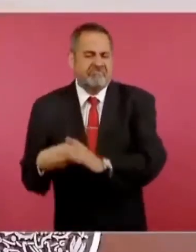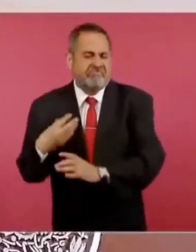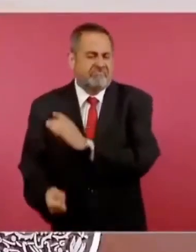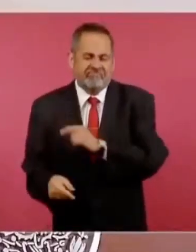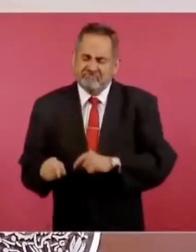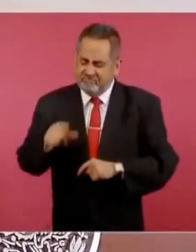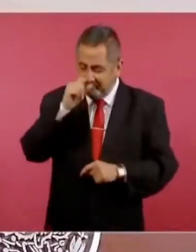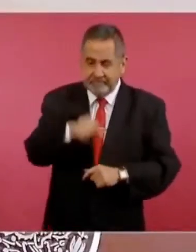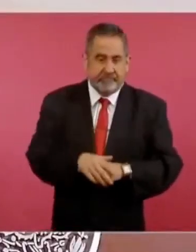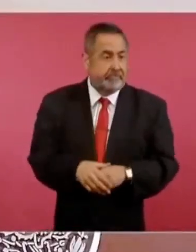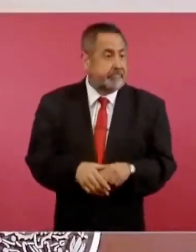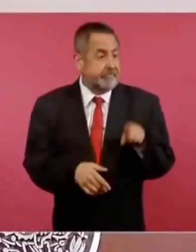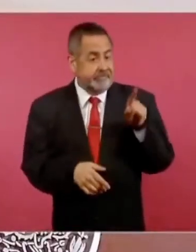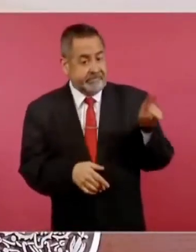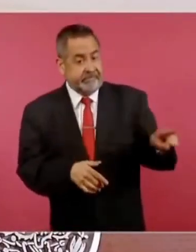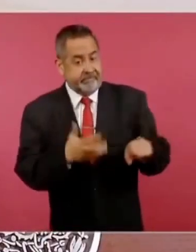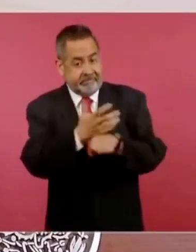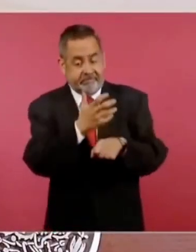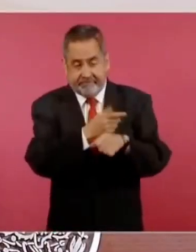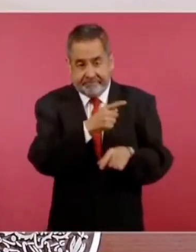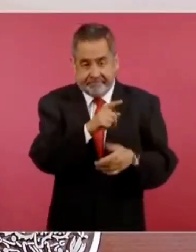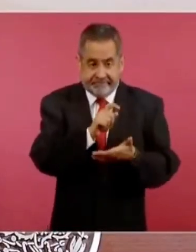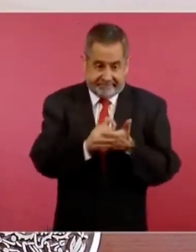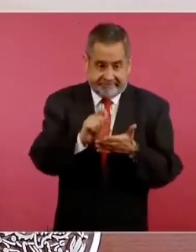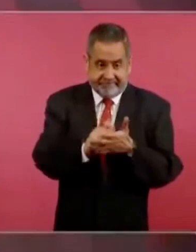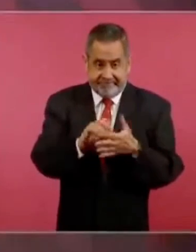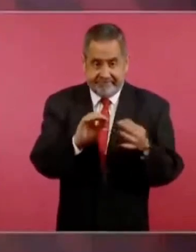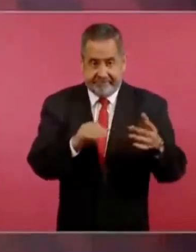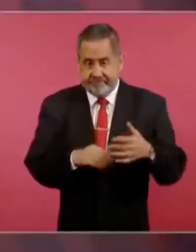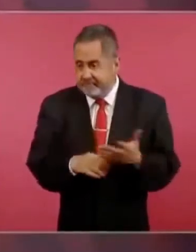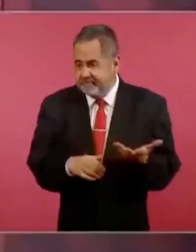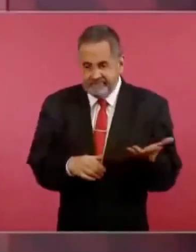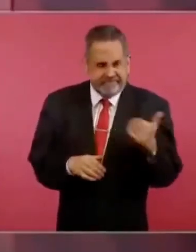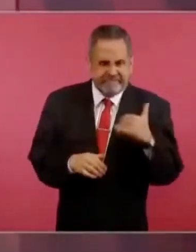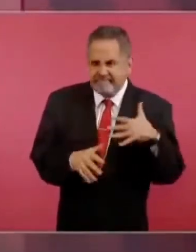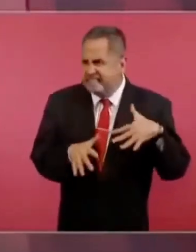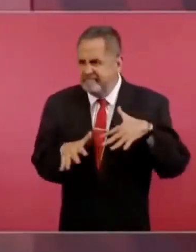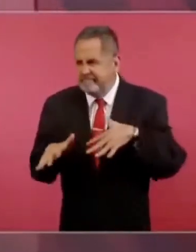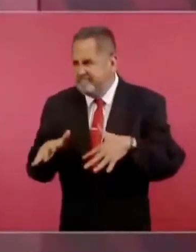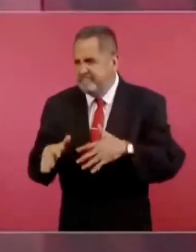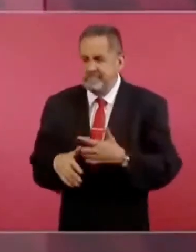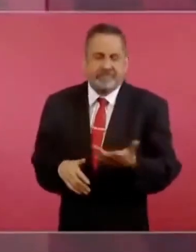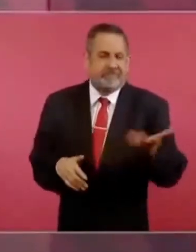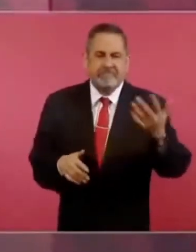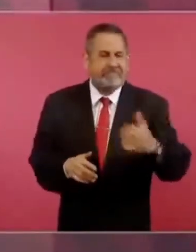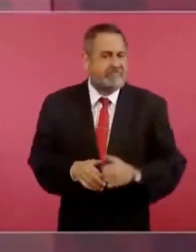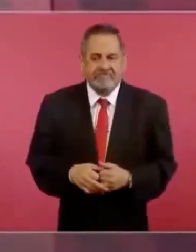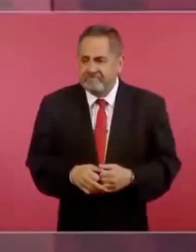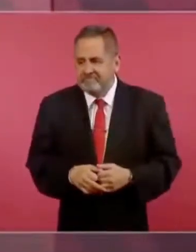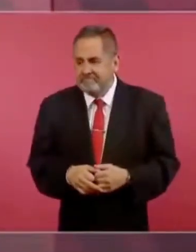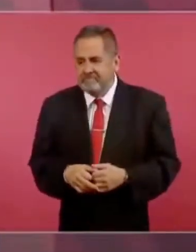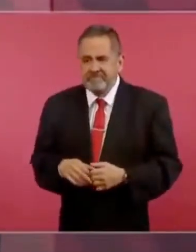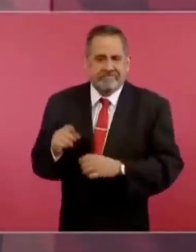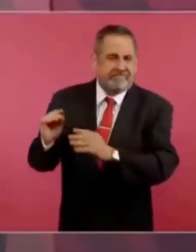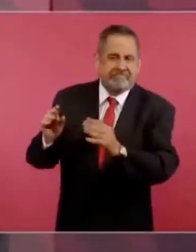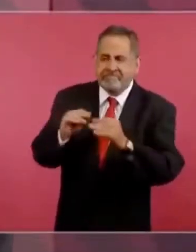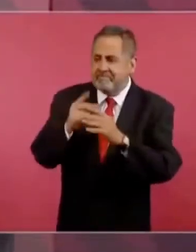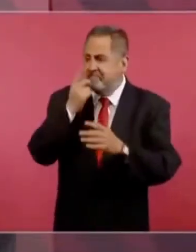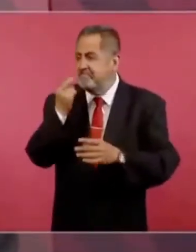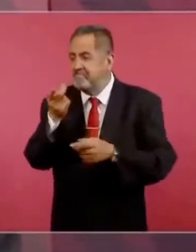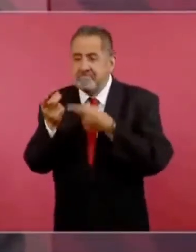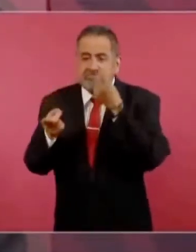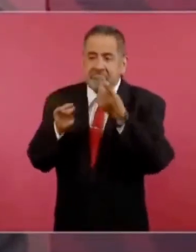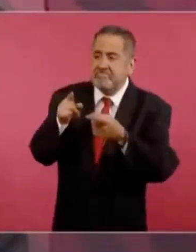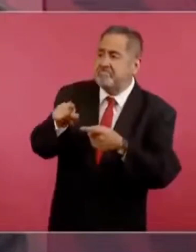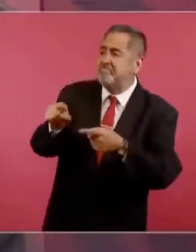expedición imperialista escribió, vamos, vagos rumores y afirmaciones